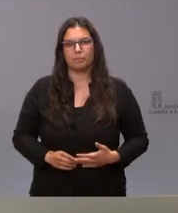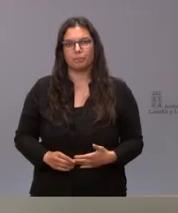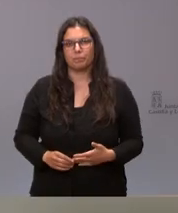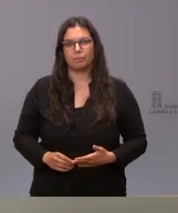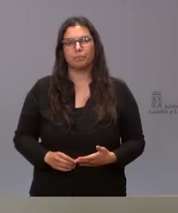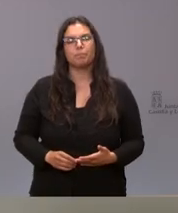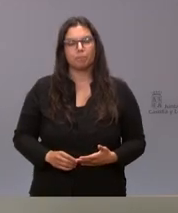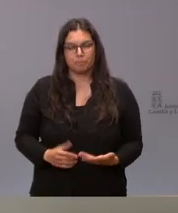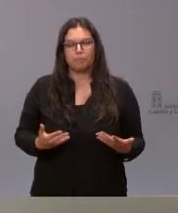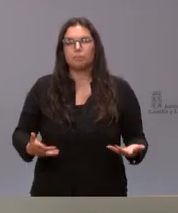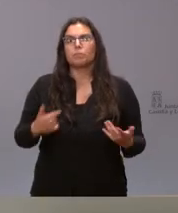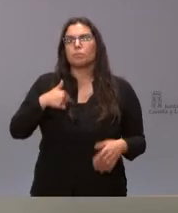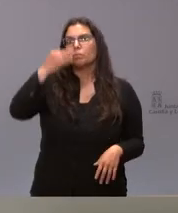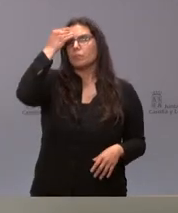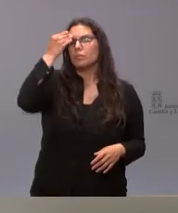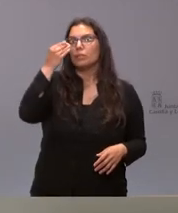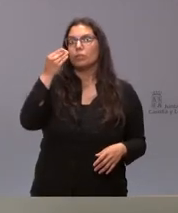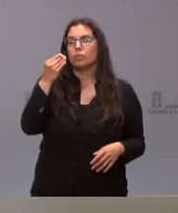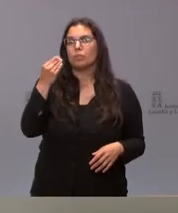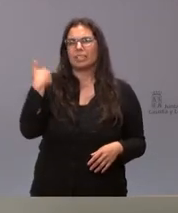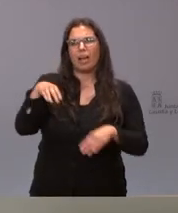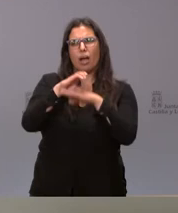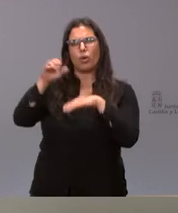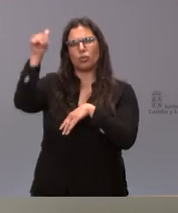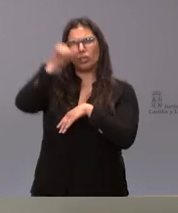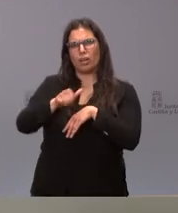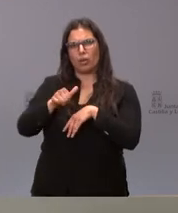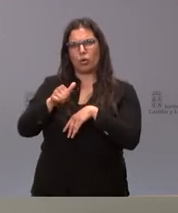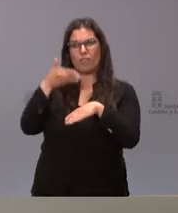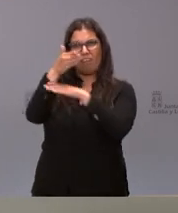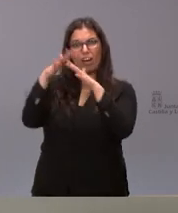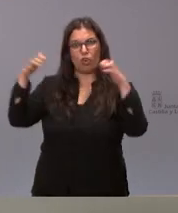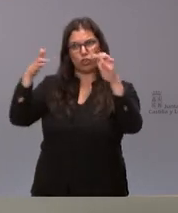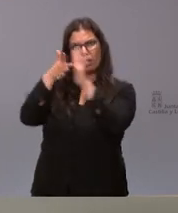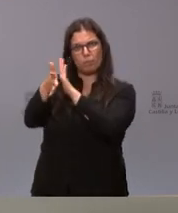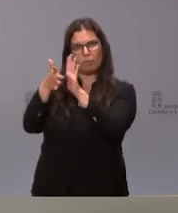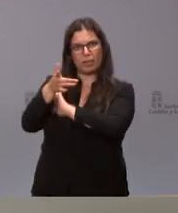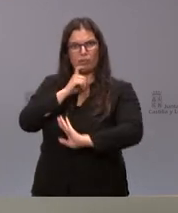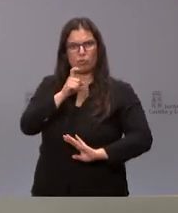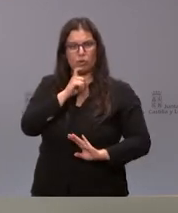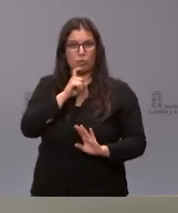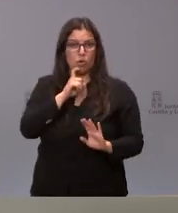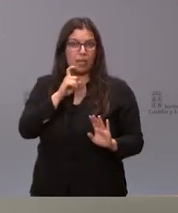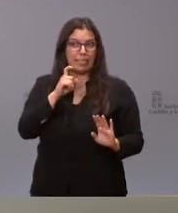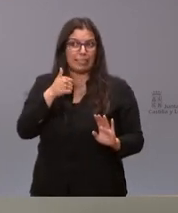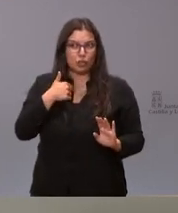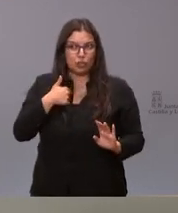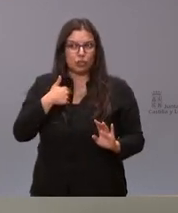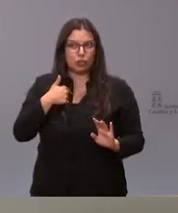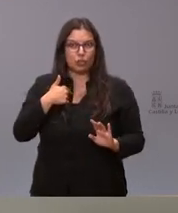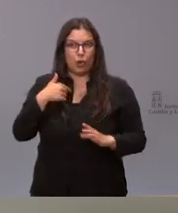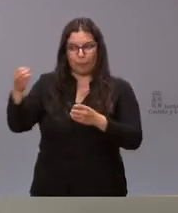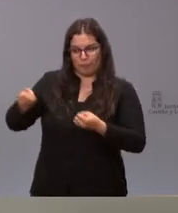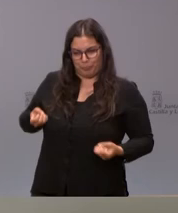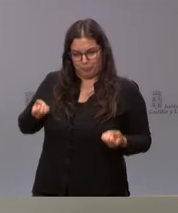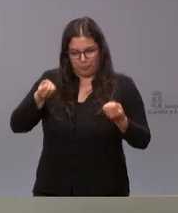sí pues yo creo que lo anticipó el consejero en la comparecencia y tampoco seguramente yo tendría la capacidad de reproducirlo